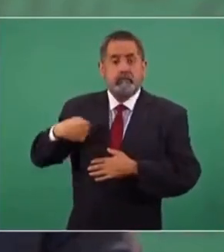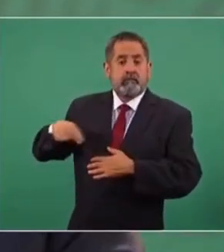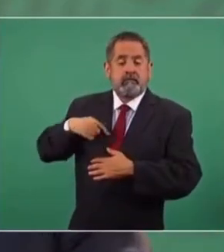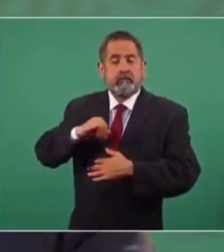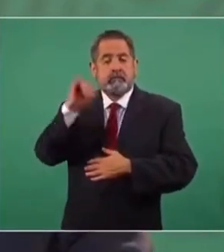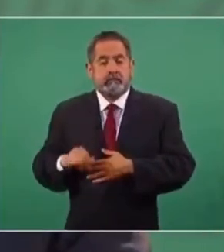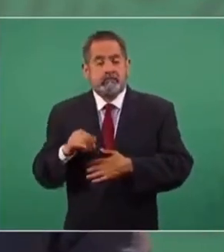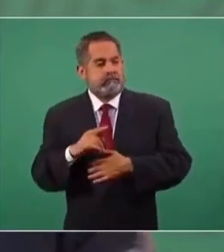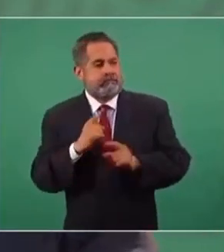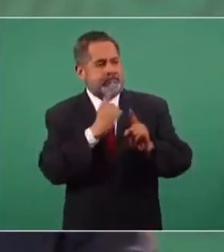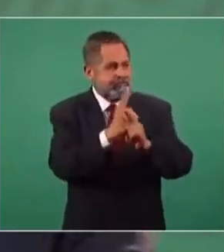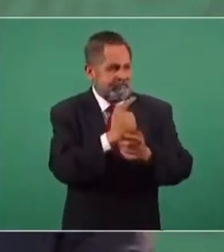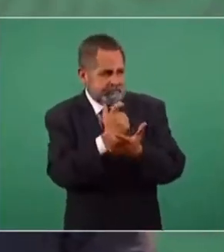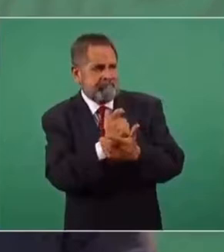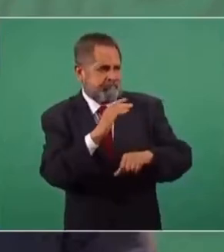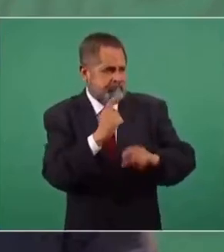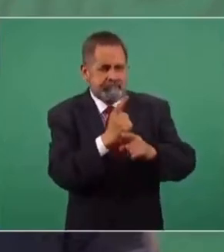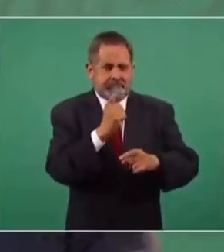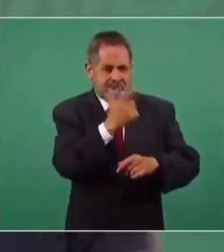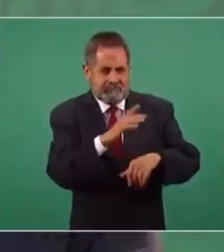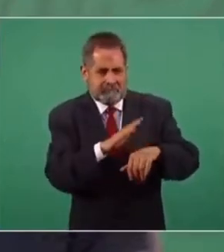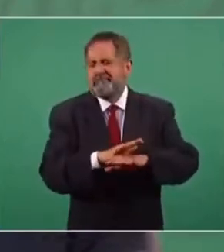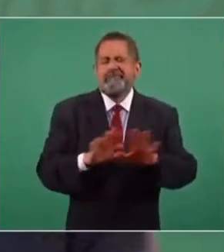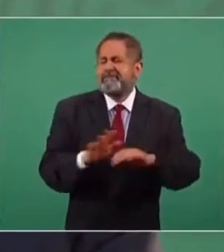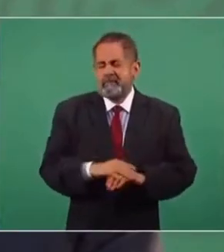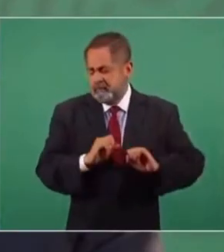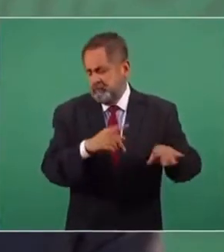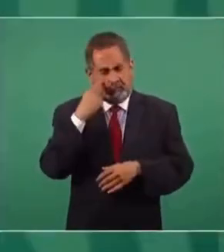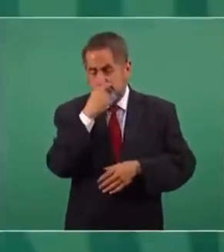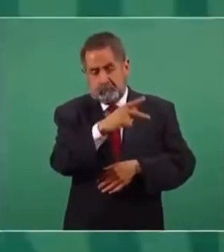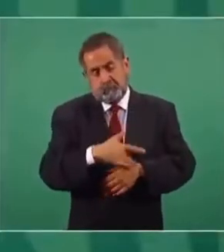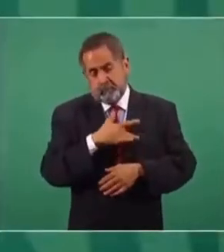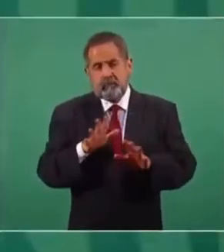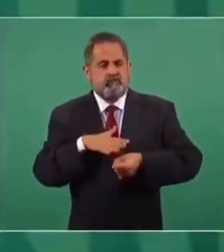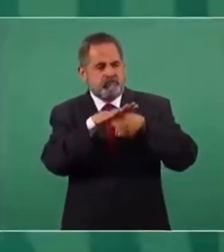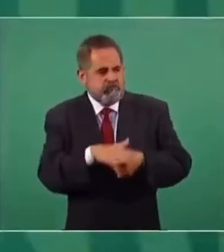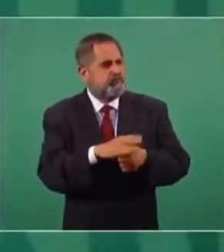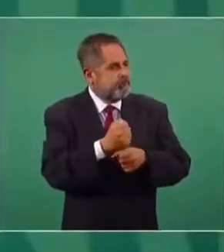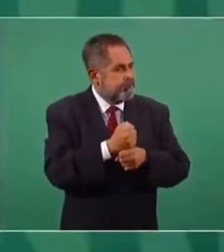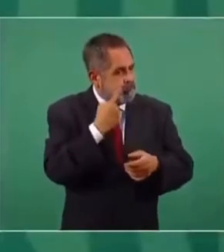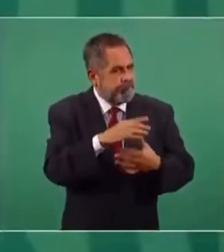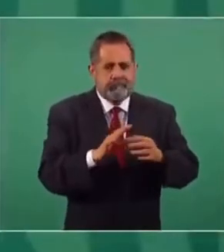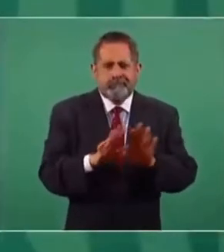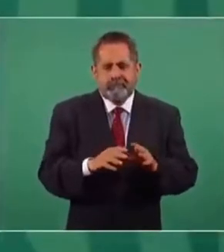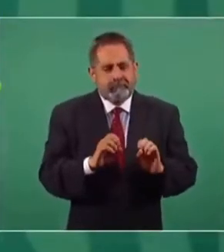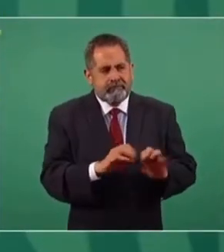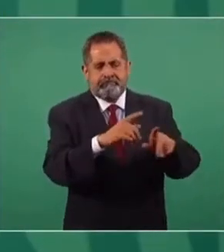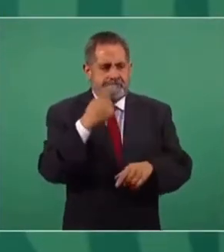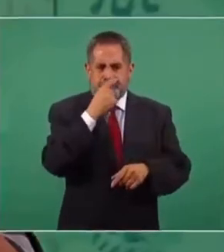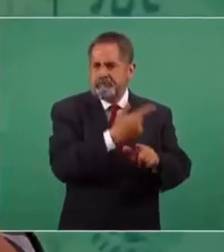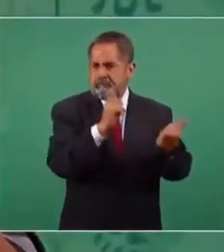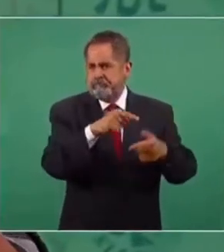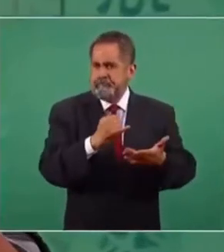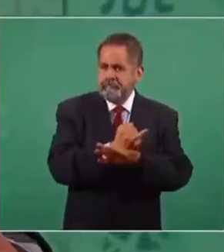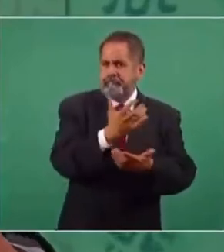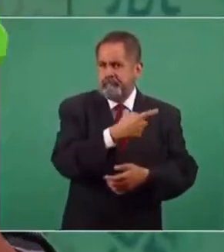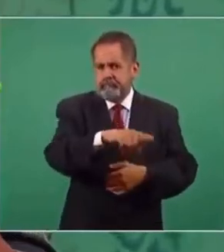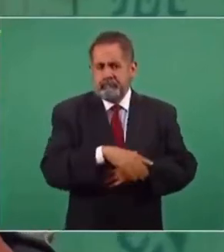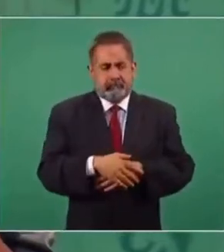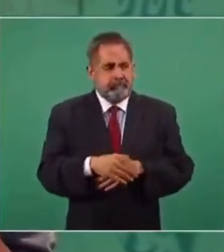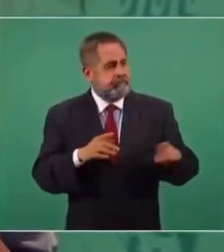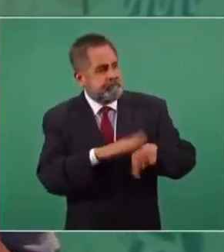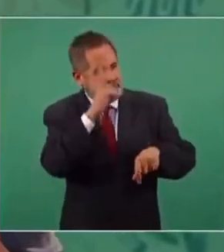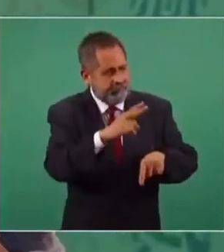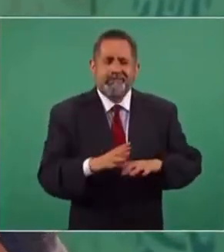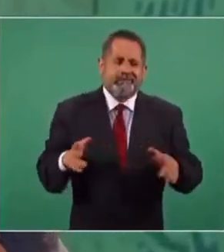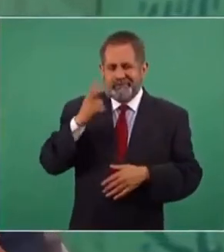vamos a amenazar a nadie, ni vamos a estar presionando a nadie. Son libres, prohibido